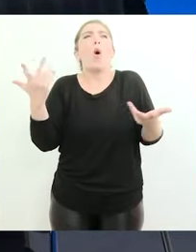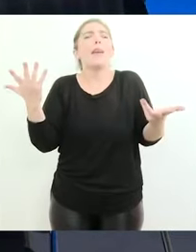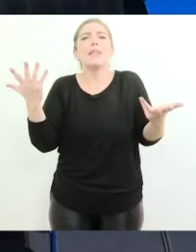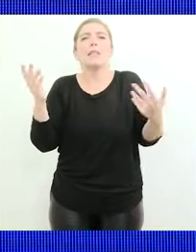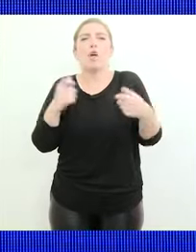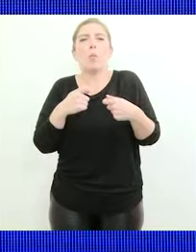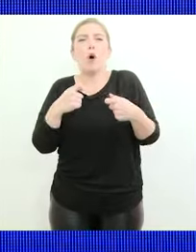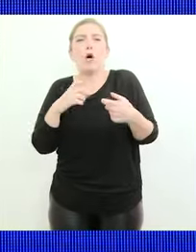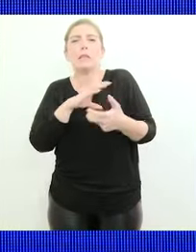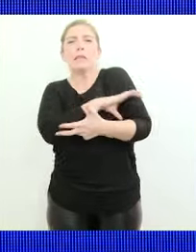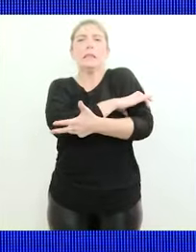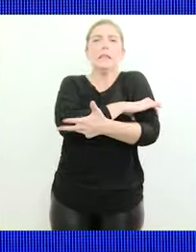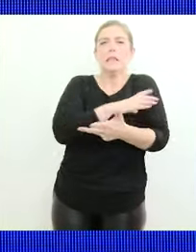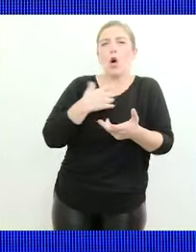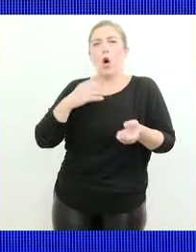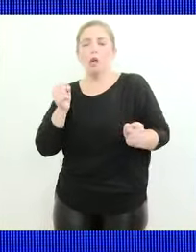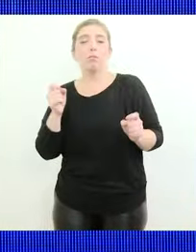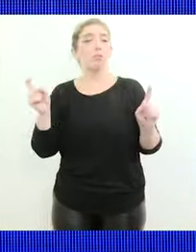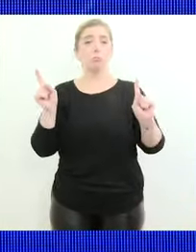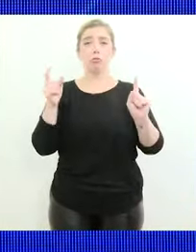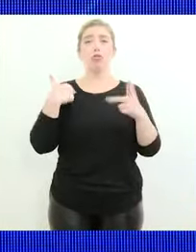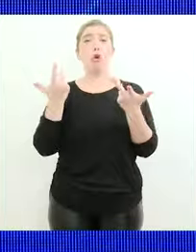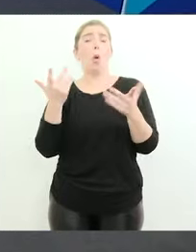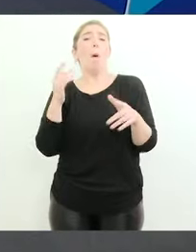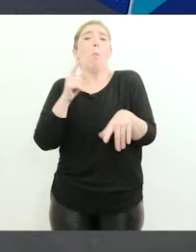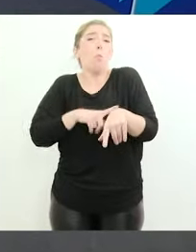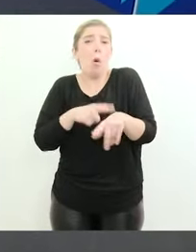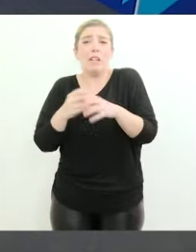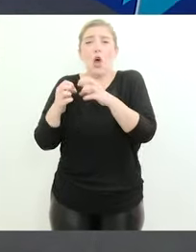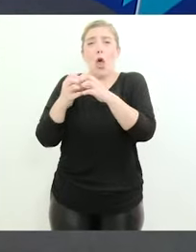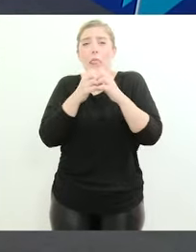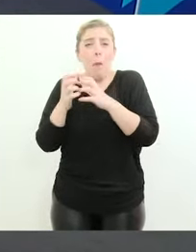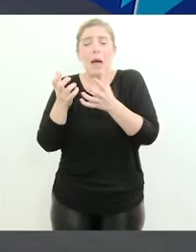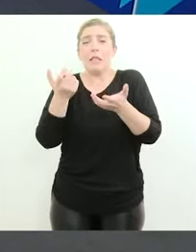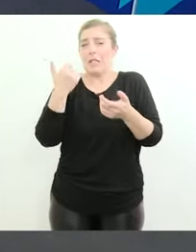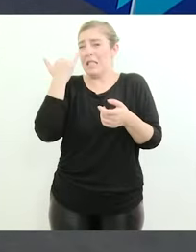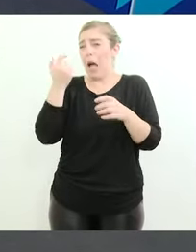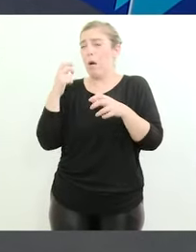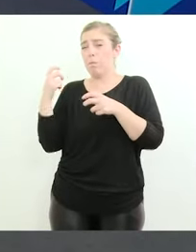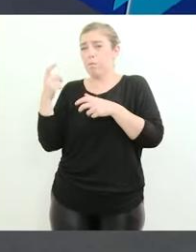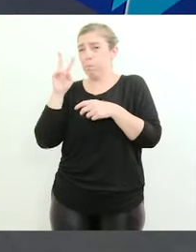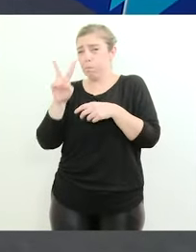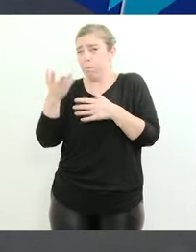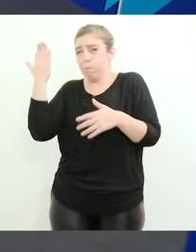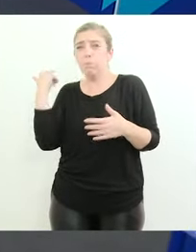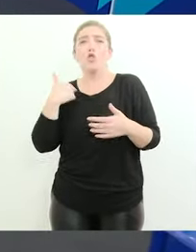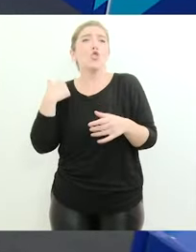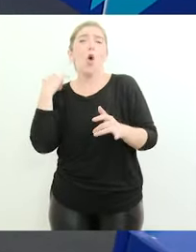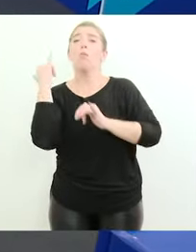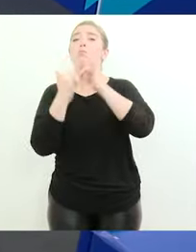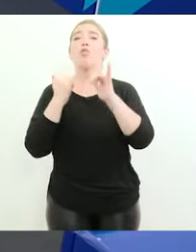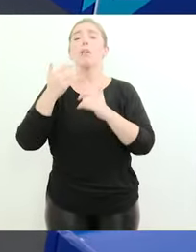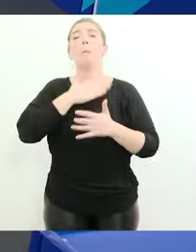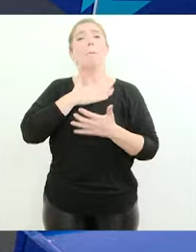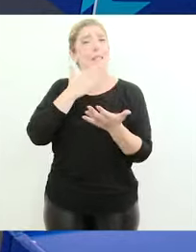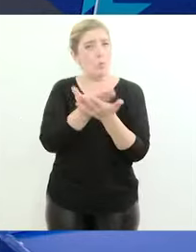como presión o nervios. En los debates, en los dos debates lo vieron. Fui a contar cuáles eran mis propuestas, cuáles eran